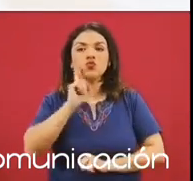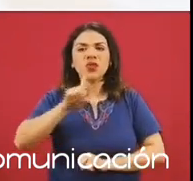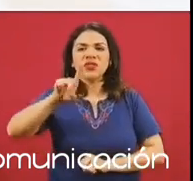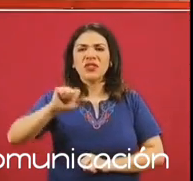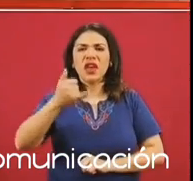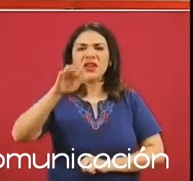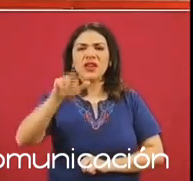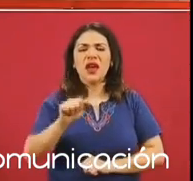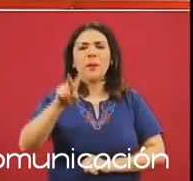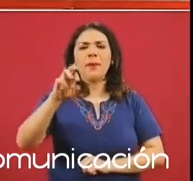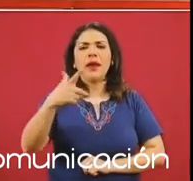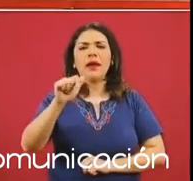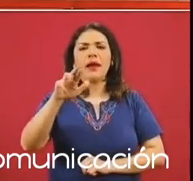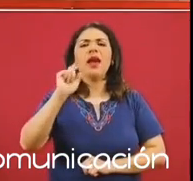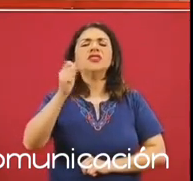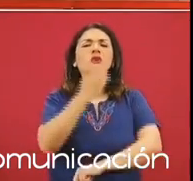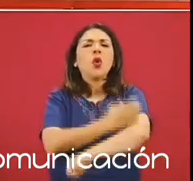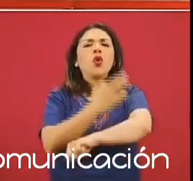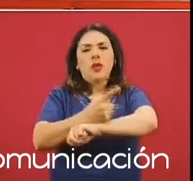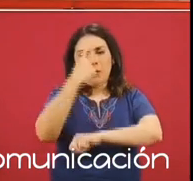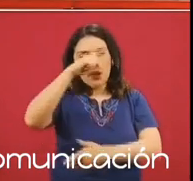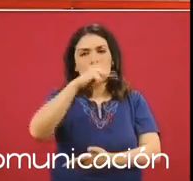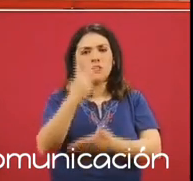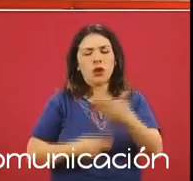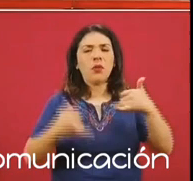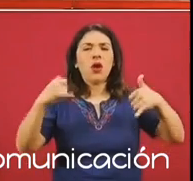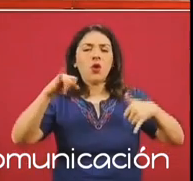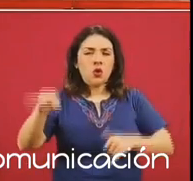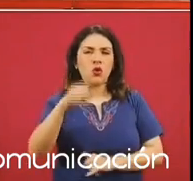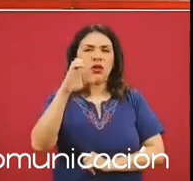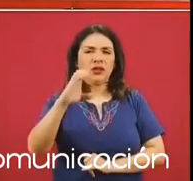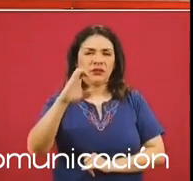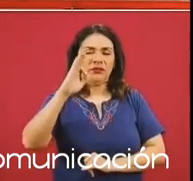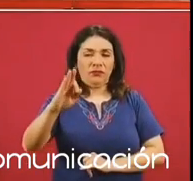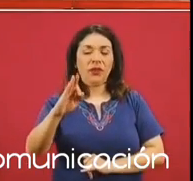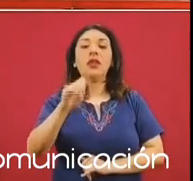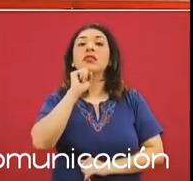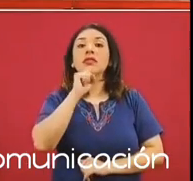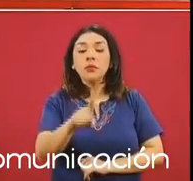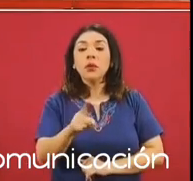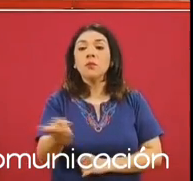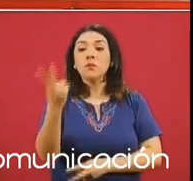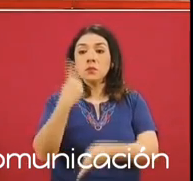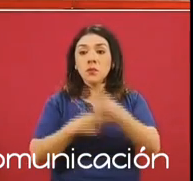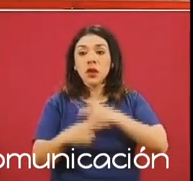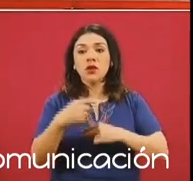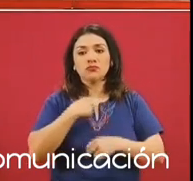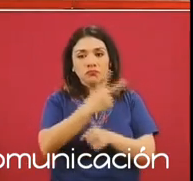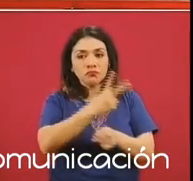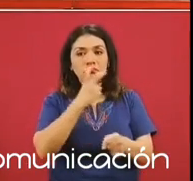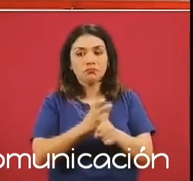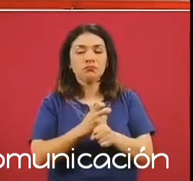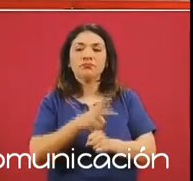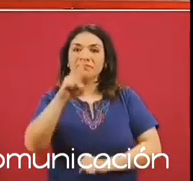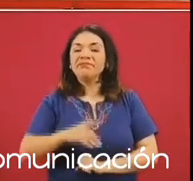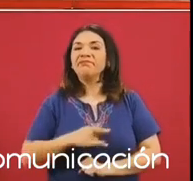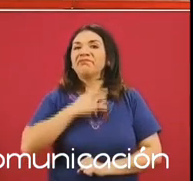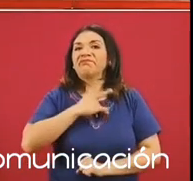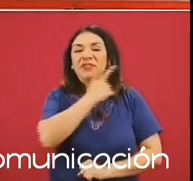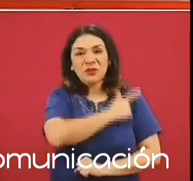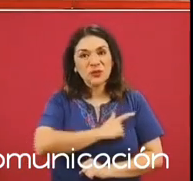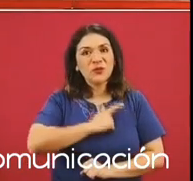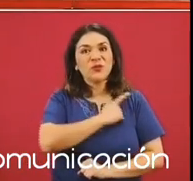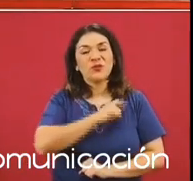Vergara, coordinadora del programa Jóvenes Construyendo el Futuro. Y también invitamos y nos da mucho